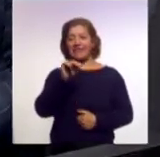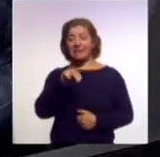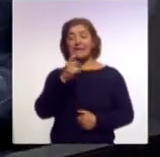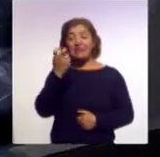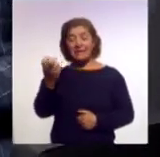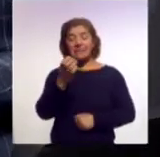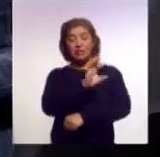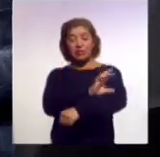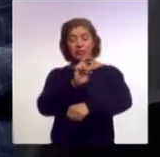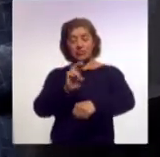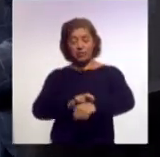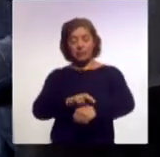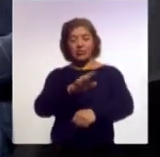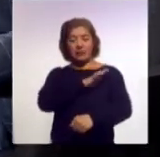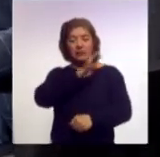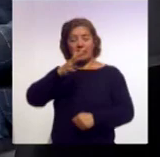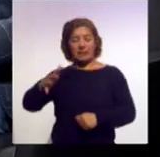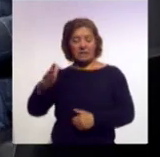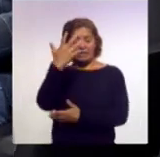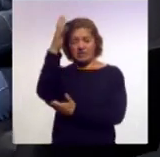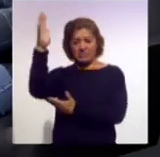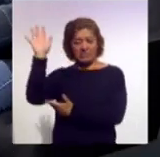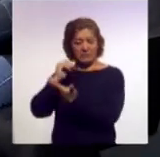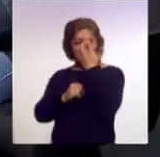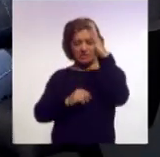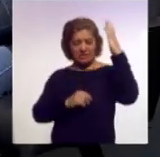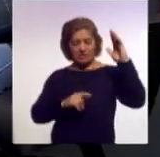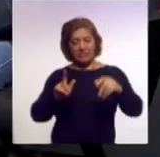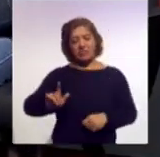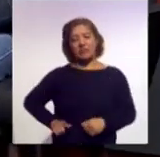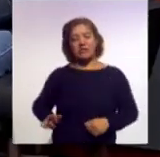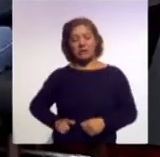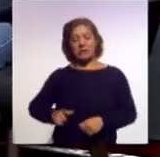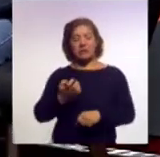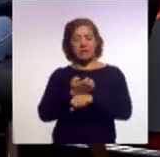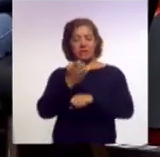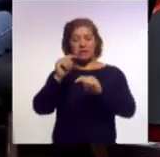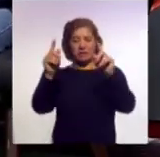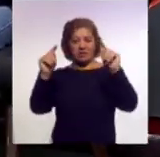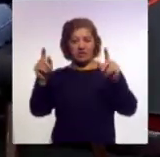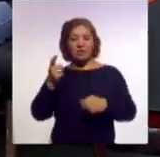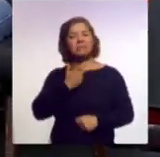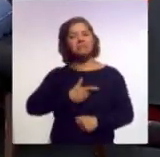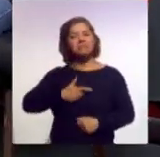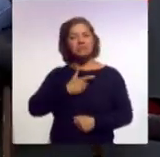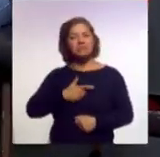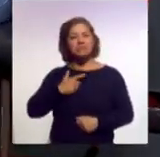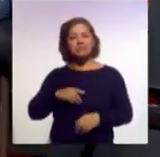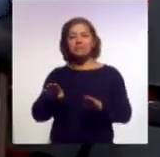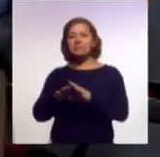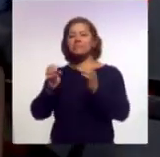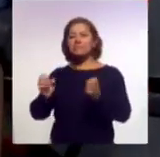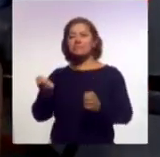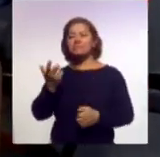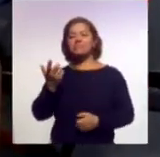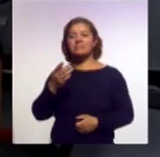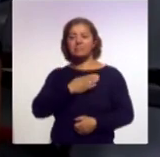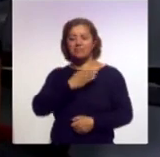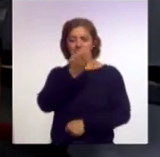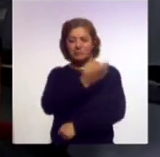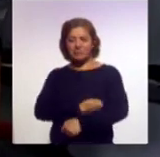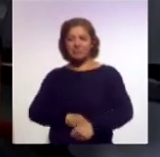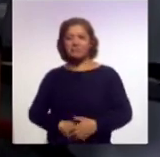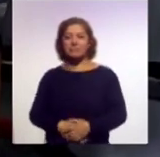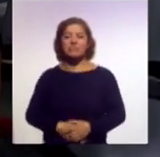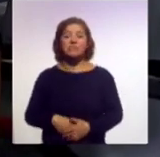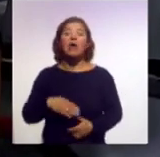coordinador general de ecología del gobierno del estado de Tlaxcala. Coordinador, ¿cómo está? Qué gusto saludarlo, bienvenido, buenas tardes. Muy buenas tardes, al